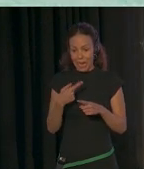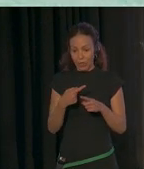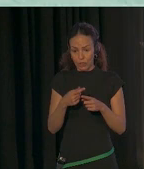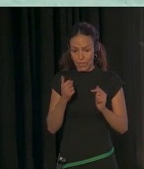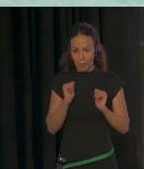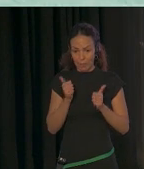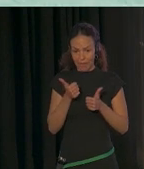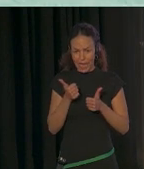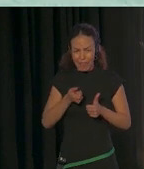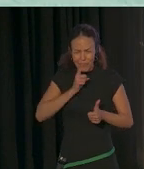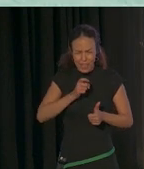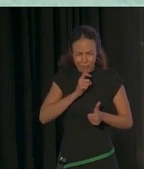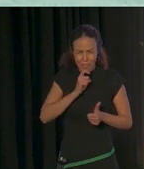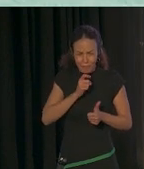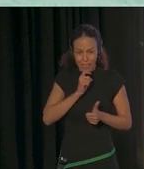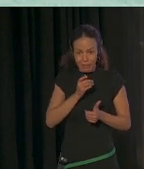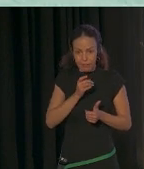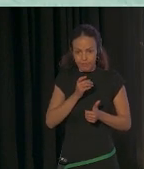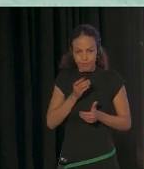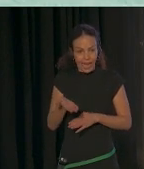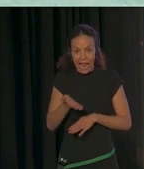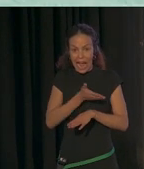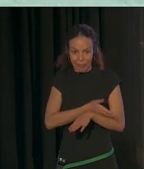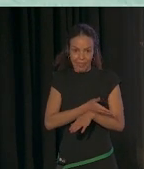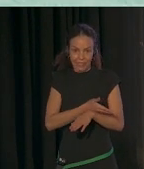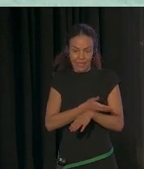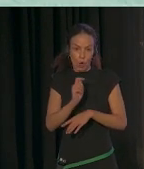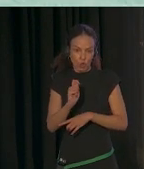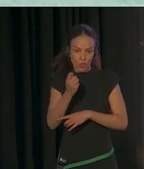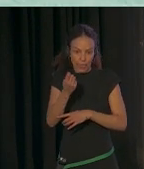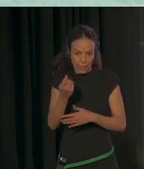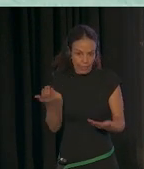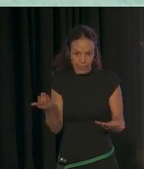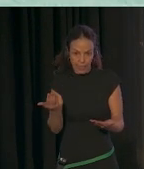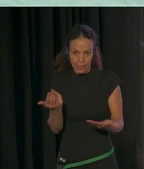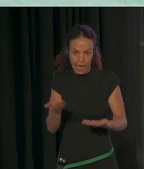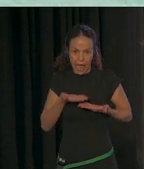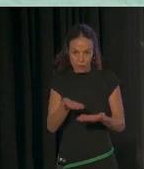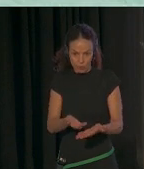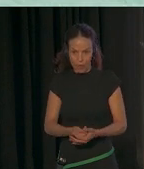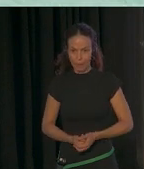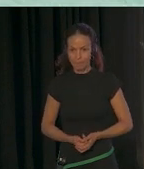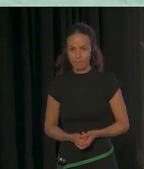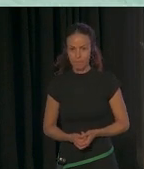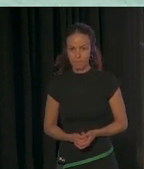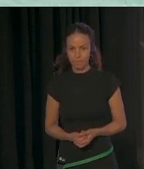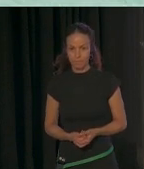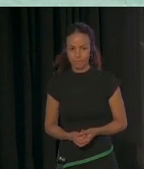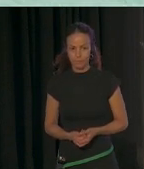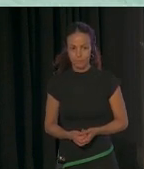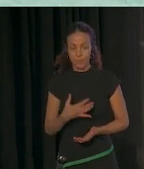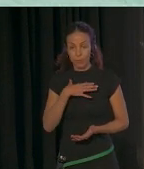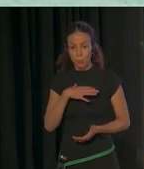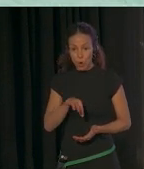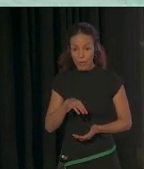complicadas y muy difíciles antes de que se abra la puerta a algunas de estas ayudas. Y puede ser